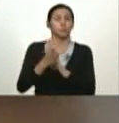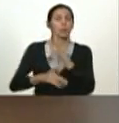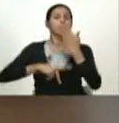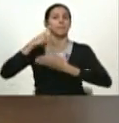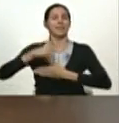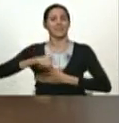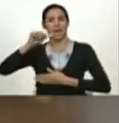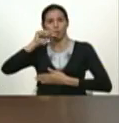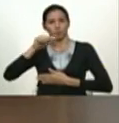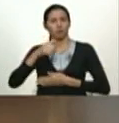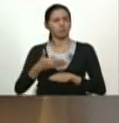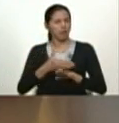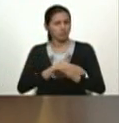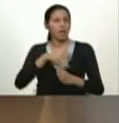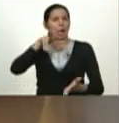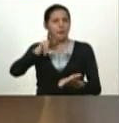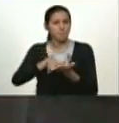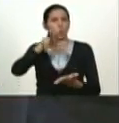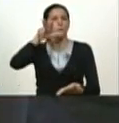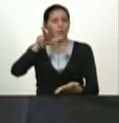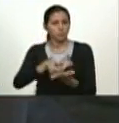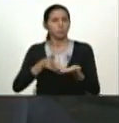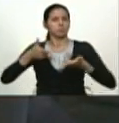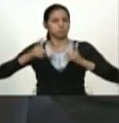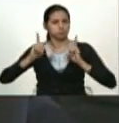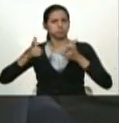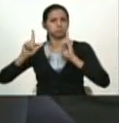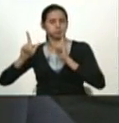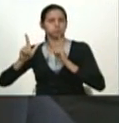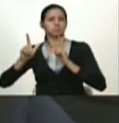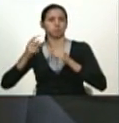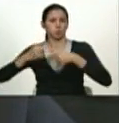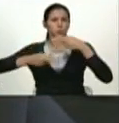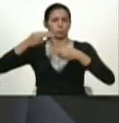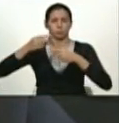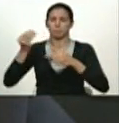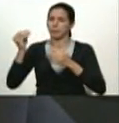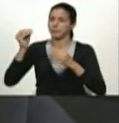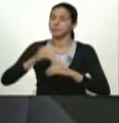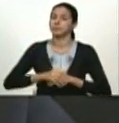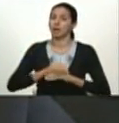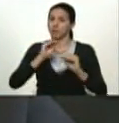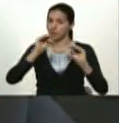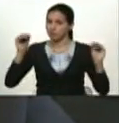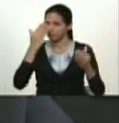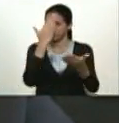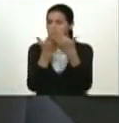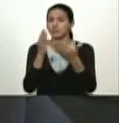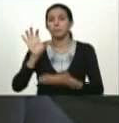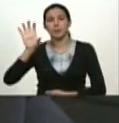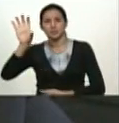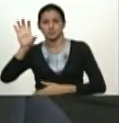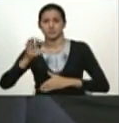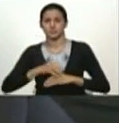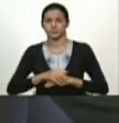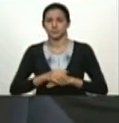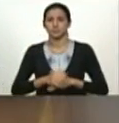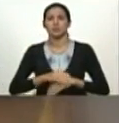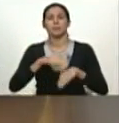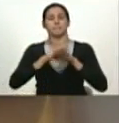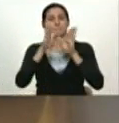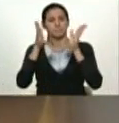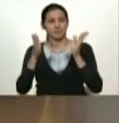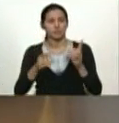aprobando confeccionando hay que hablarle al país ministro de energía eléctrica